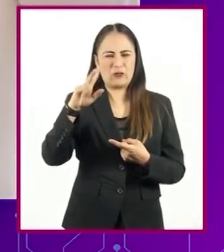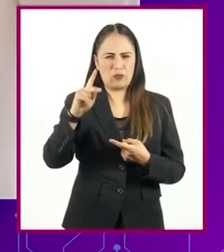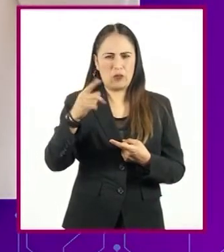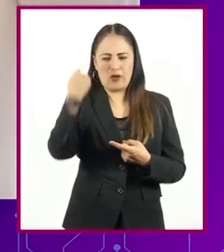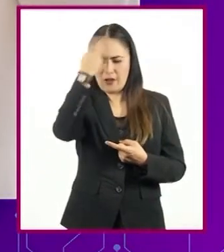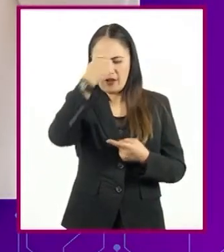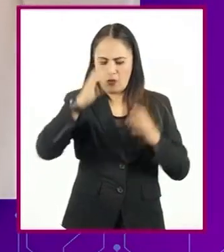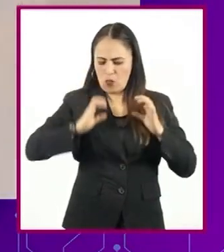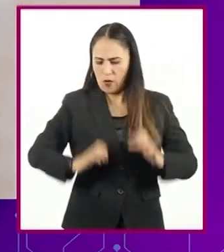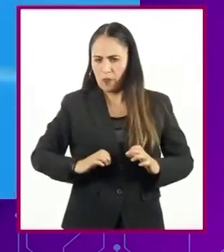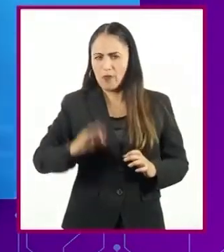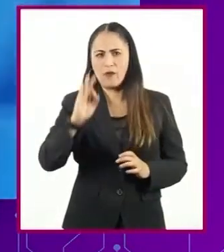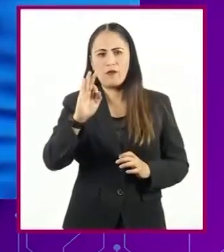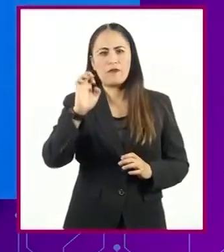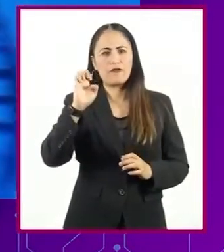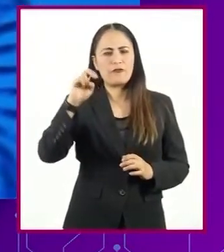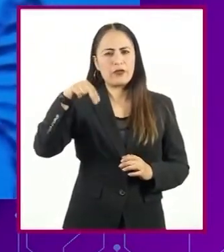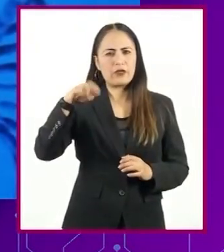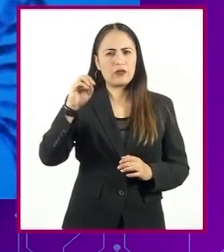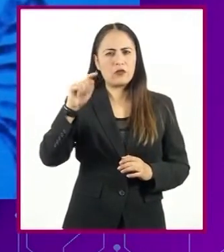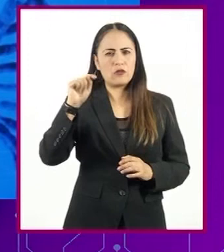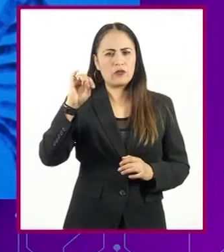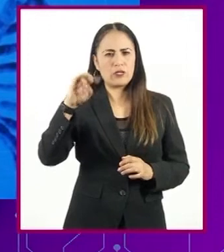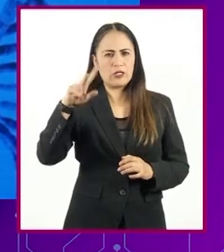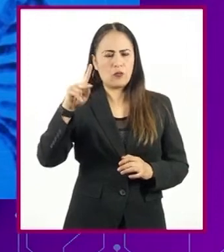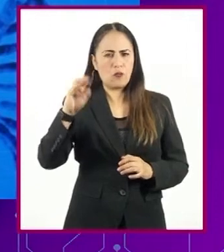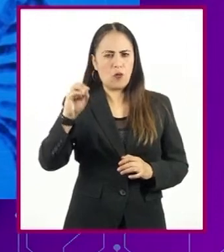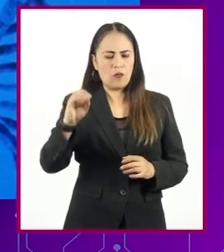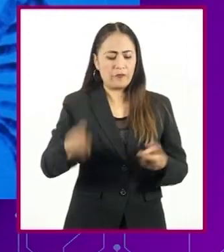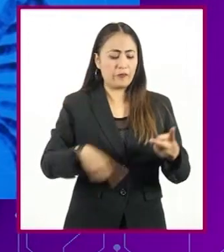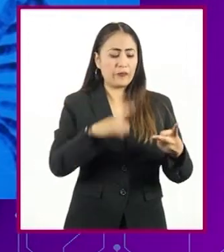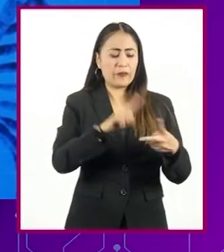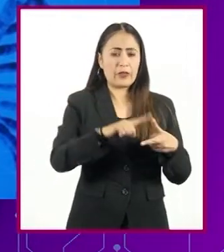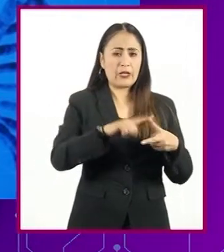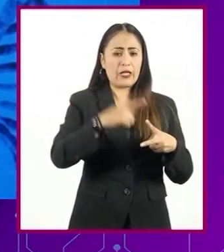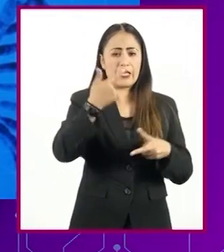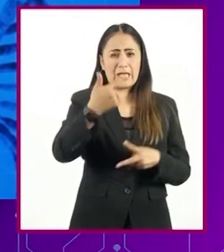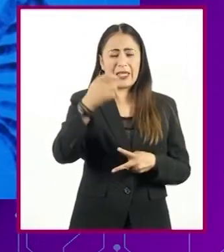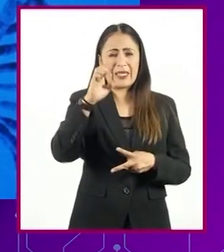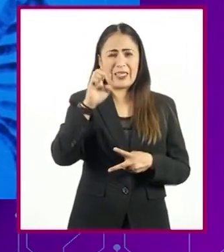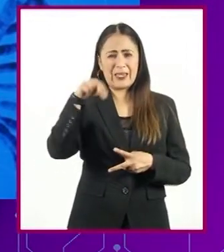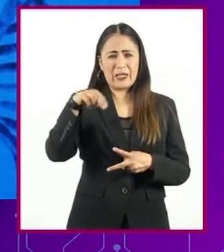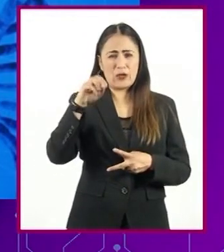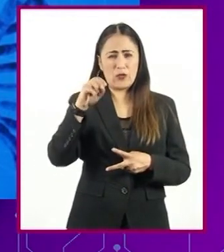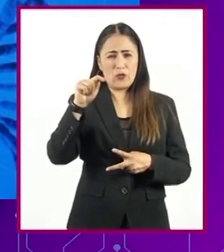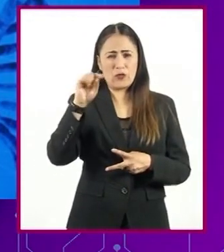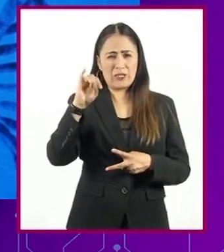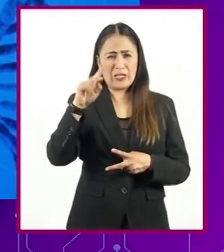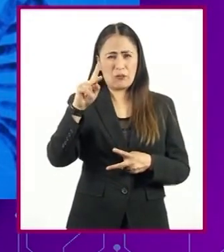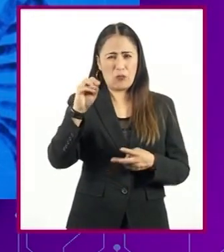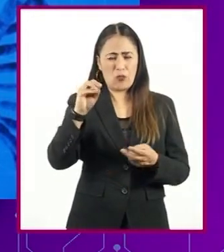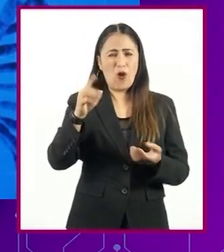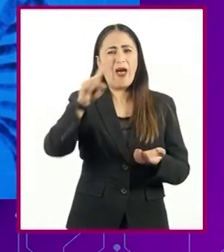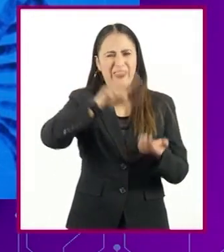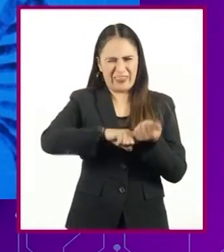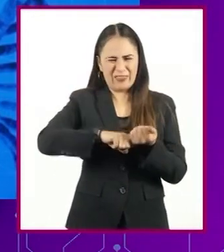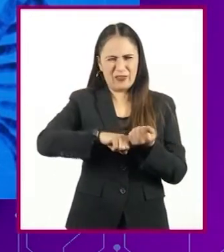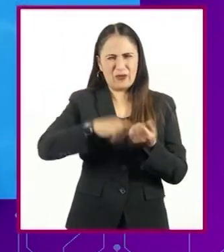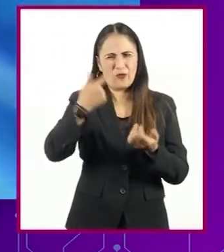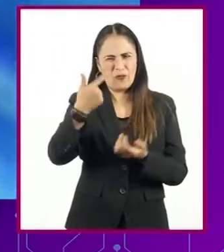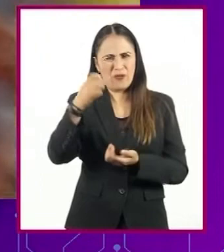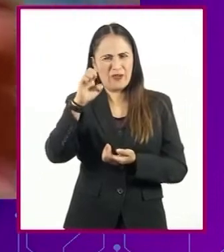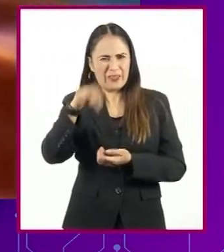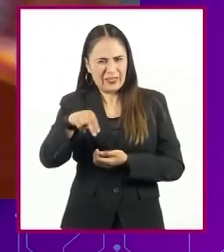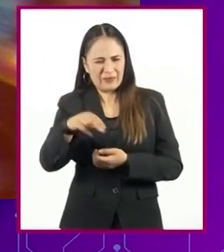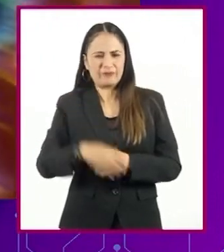El genotipo se refiere exclusivamente a los genes que se heredan. Todos los seres